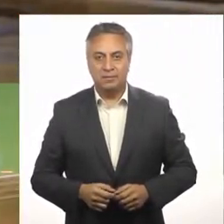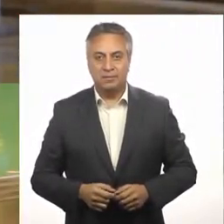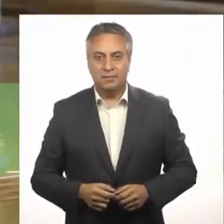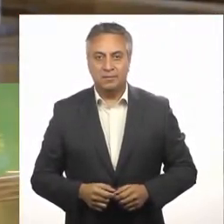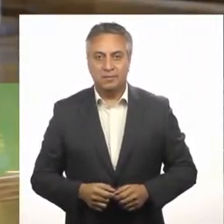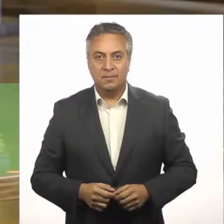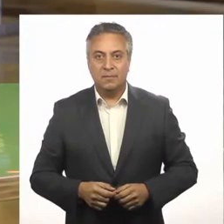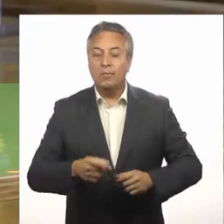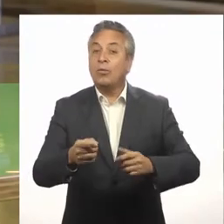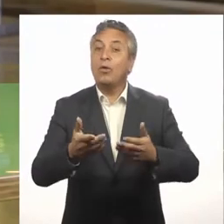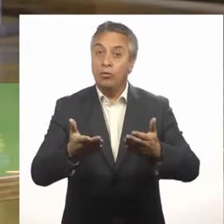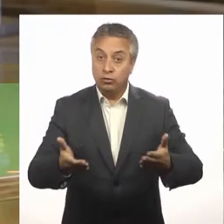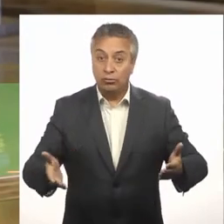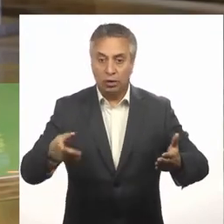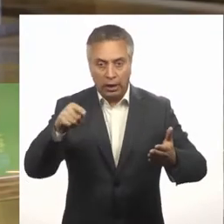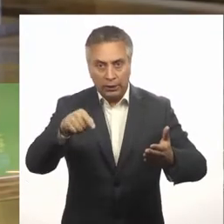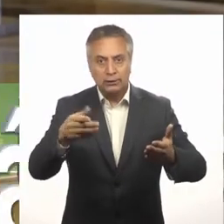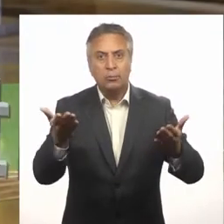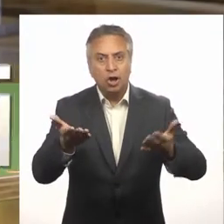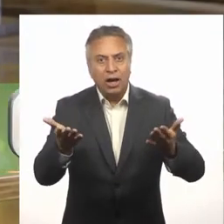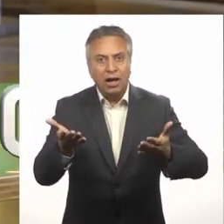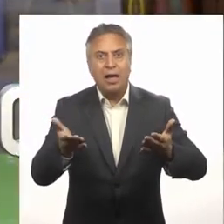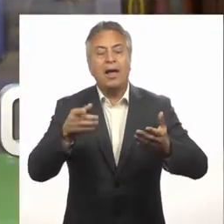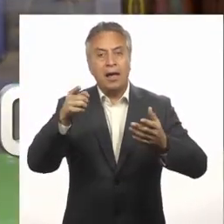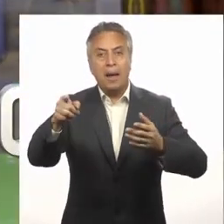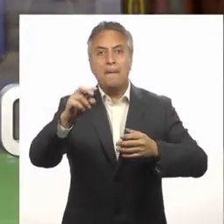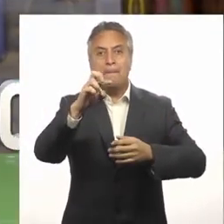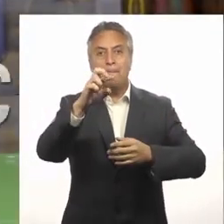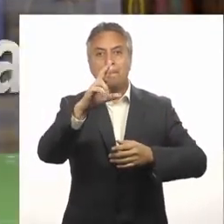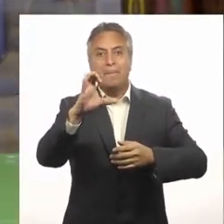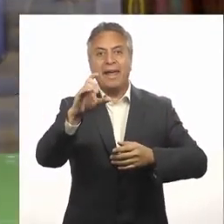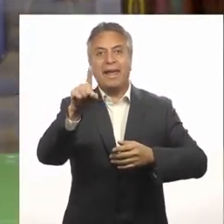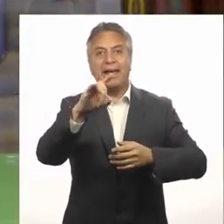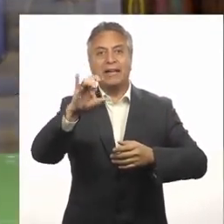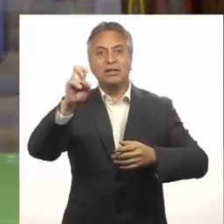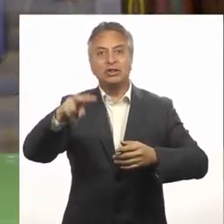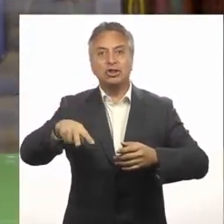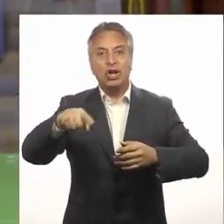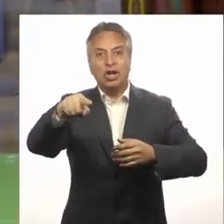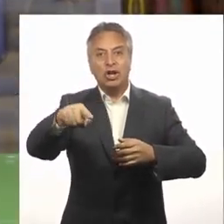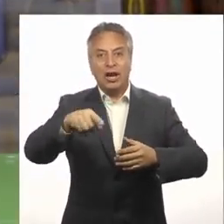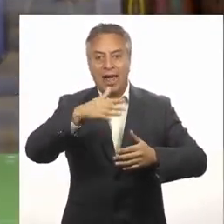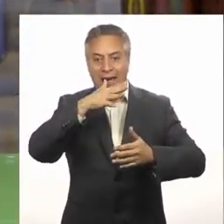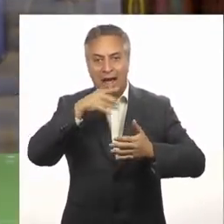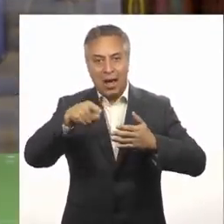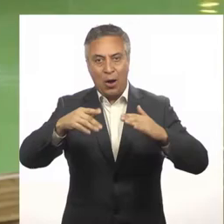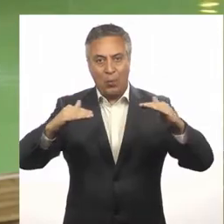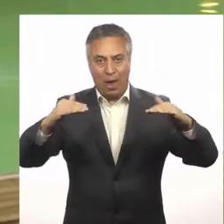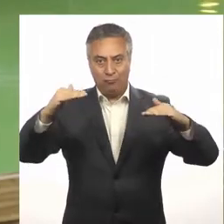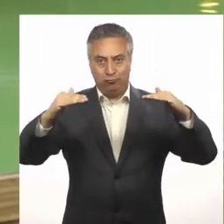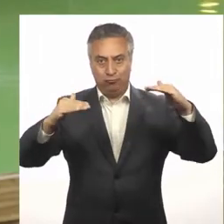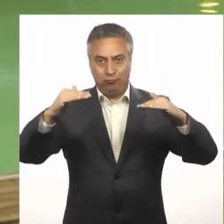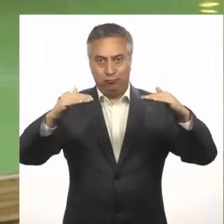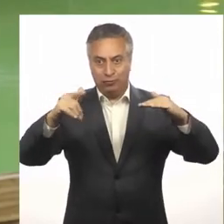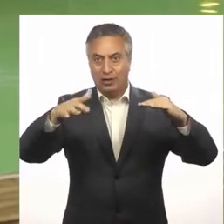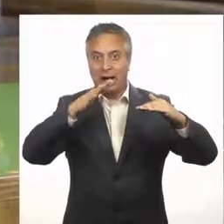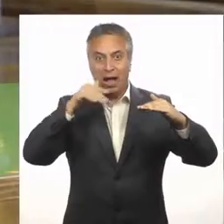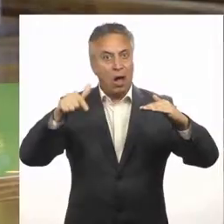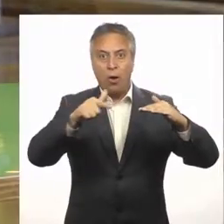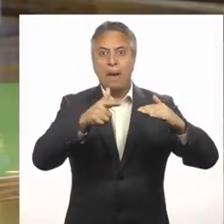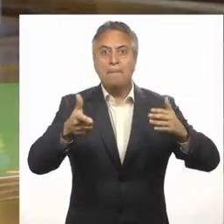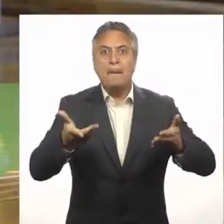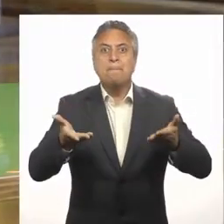Bueno, esto ocurre gracias a la presión hidrostática. Sí, es una presión que tiene que ver con los fluidos, con su peso.